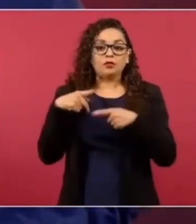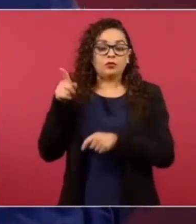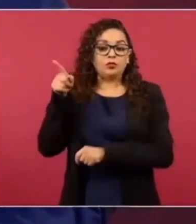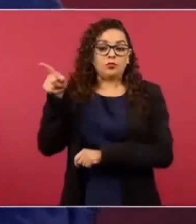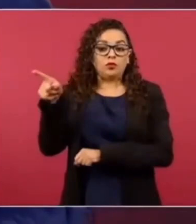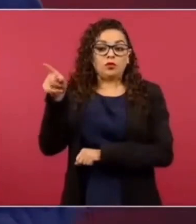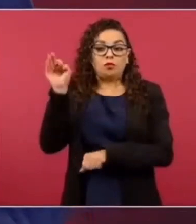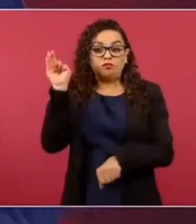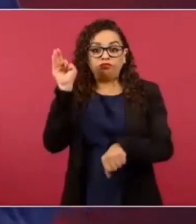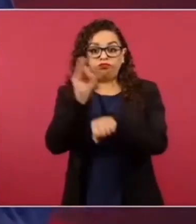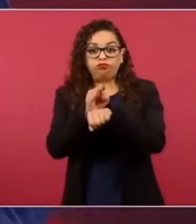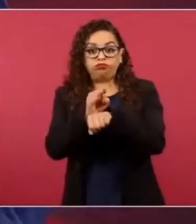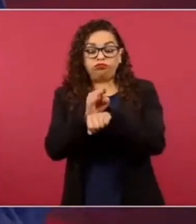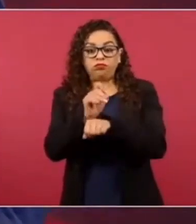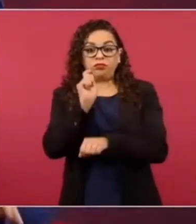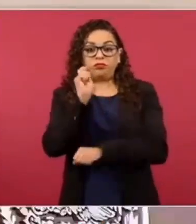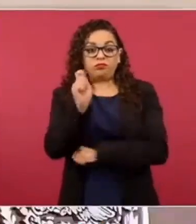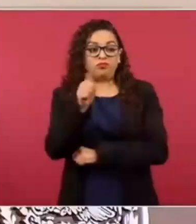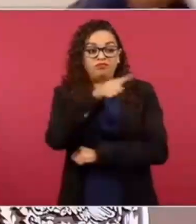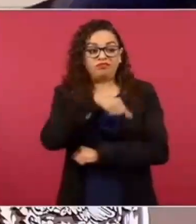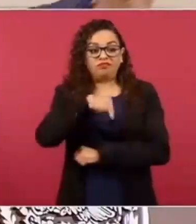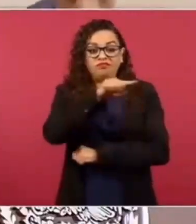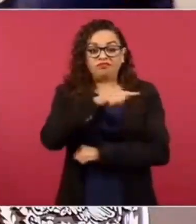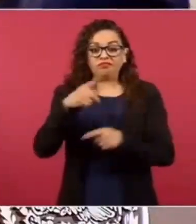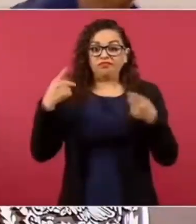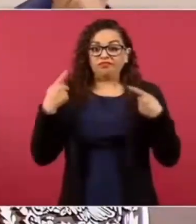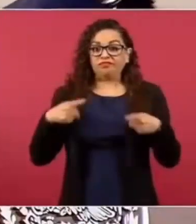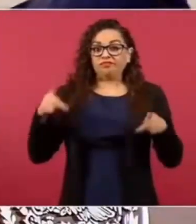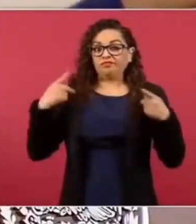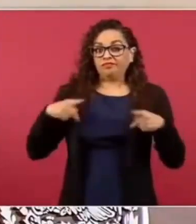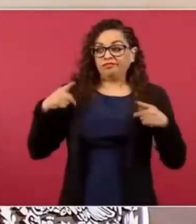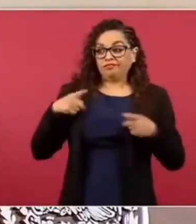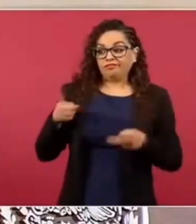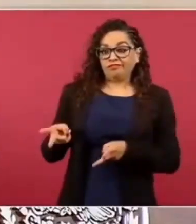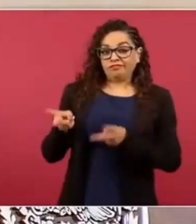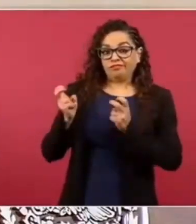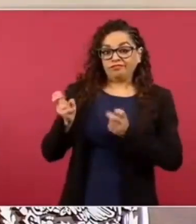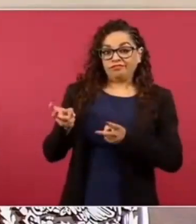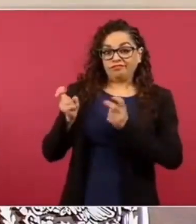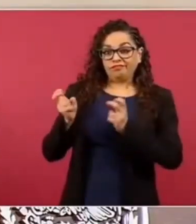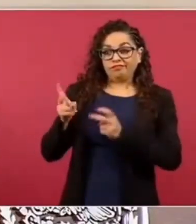los delincuentes de Cuello Blanco. Nada, nada, nada, nada, nada.